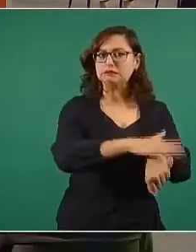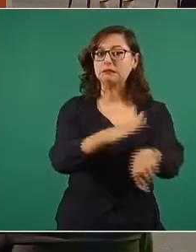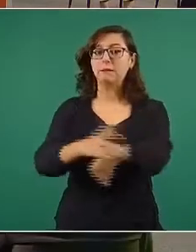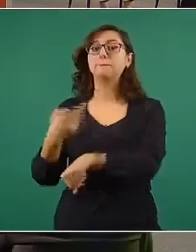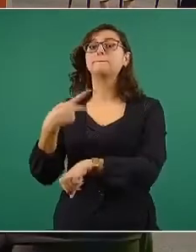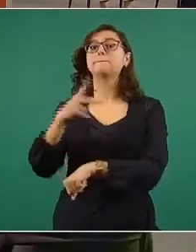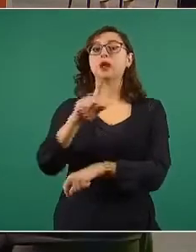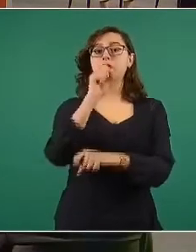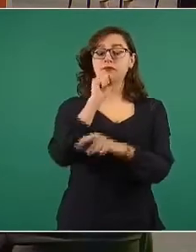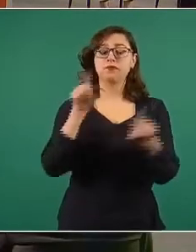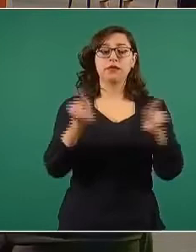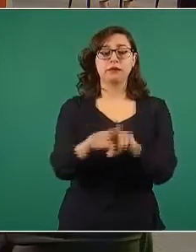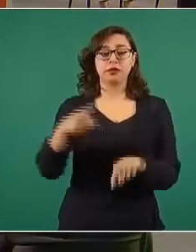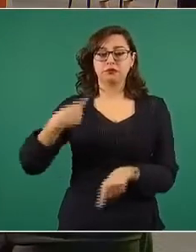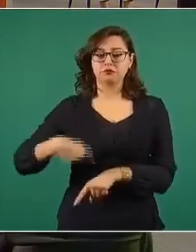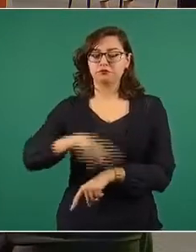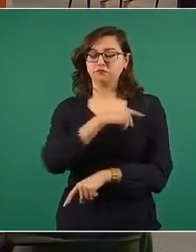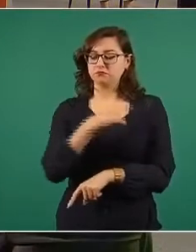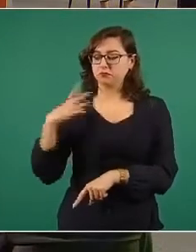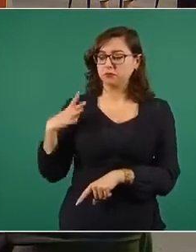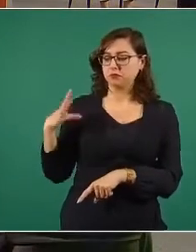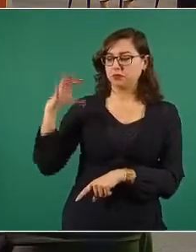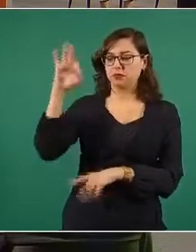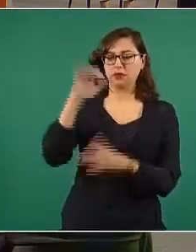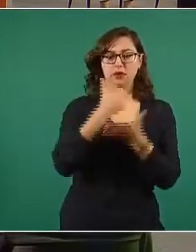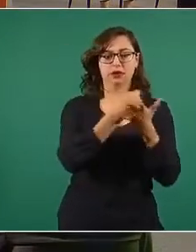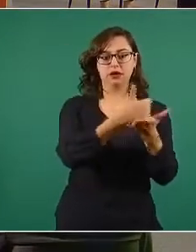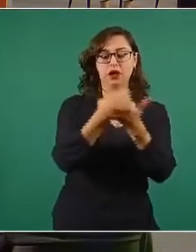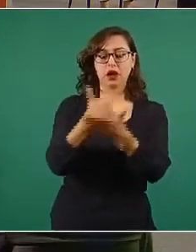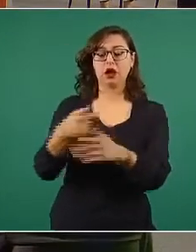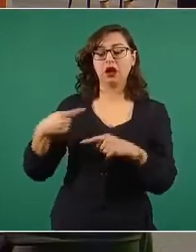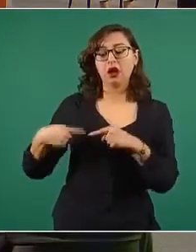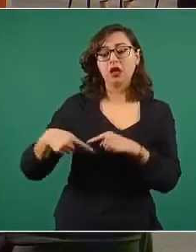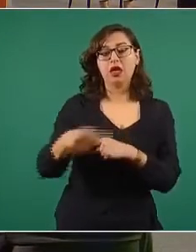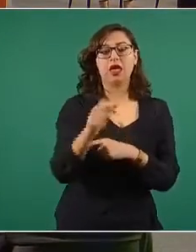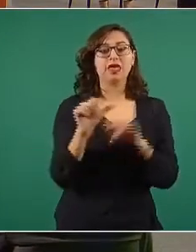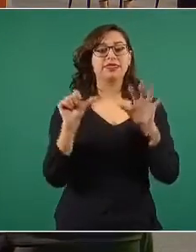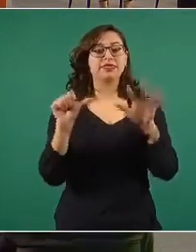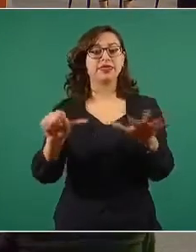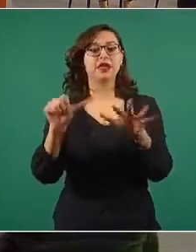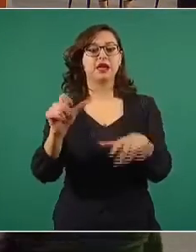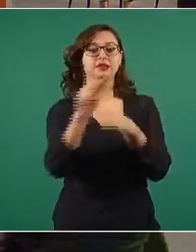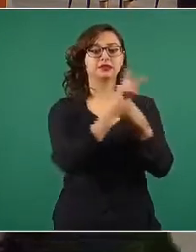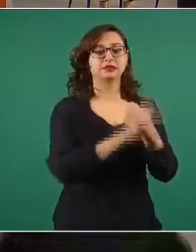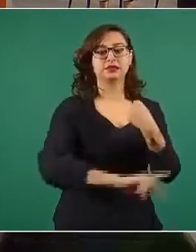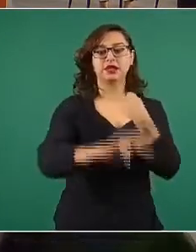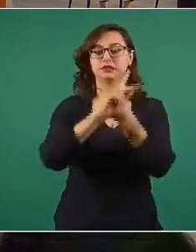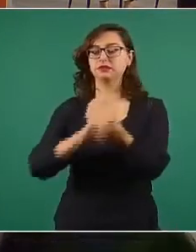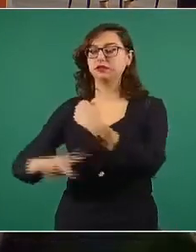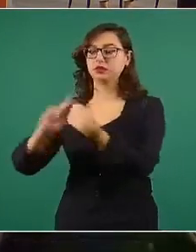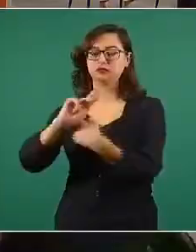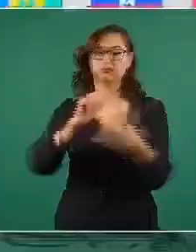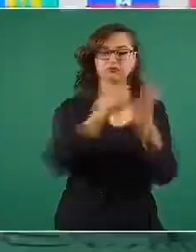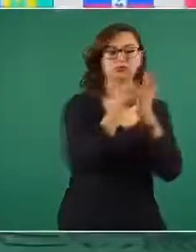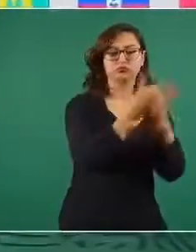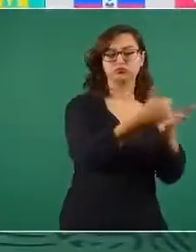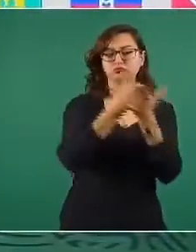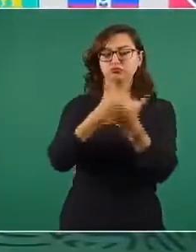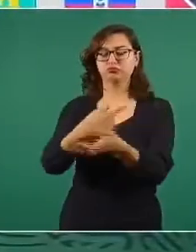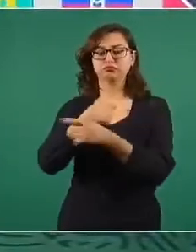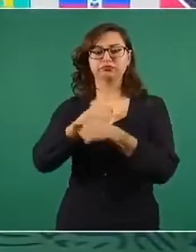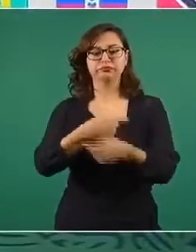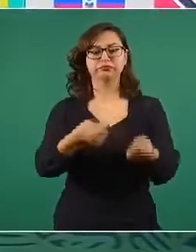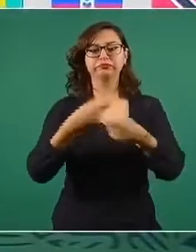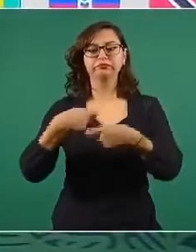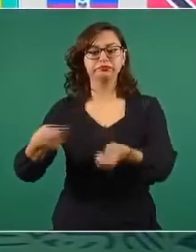diferentes tipos de cooperación a 16 países en América Latina y el Caribe. Aquí algunos de los principales, ya